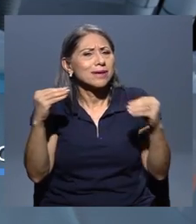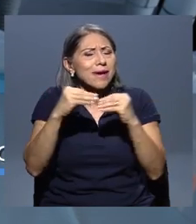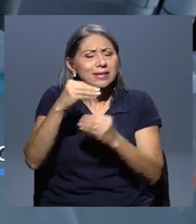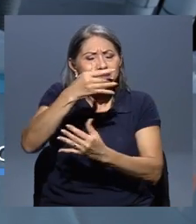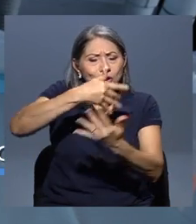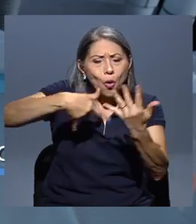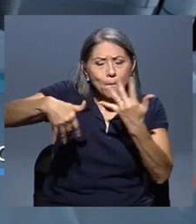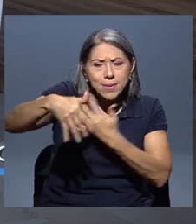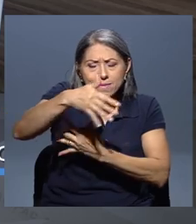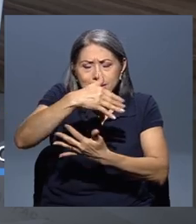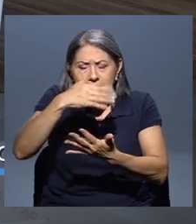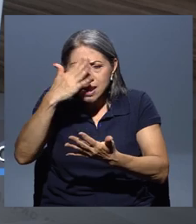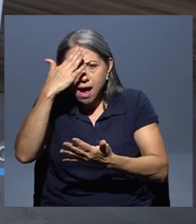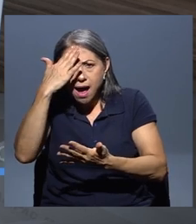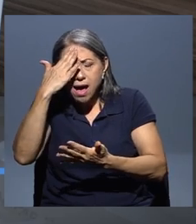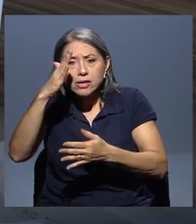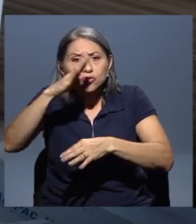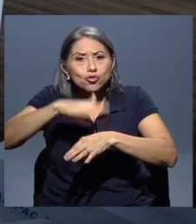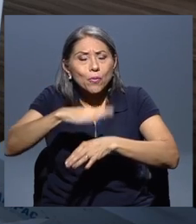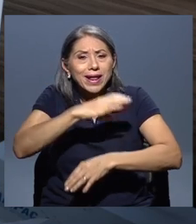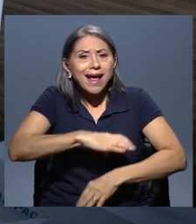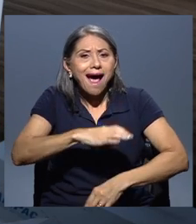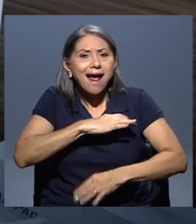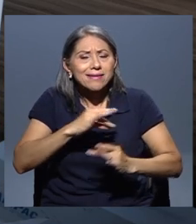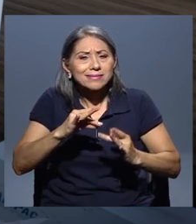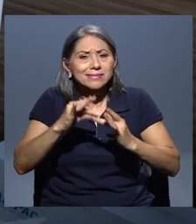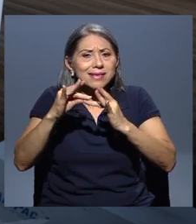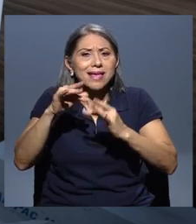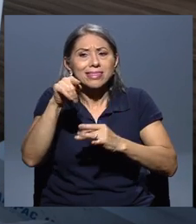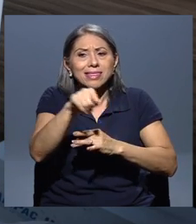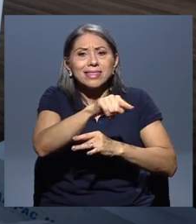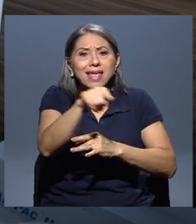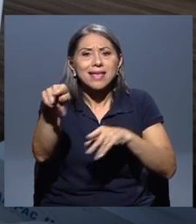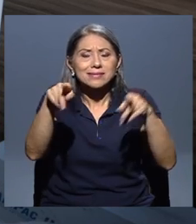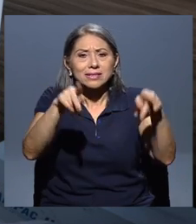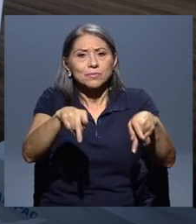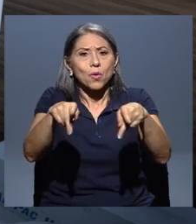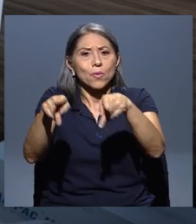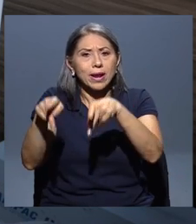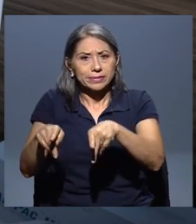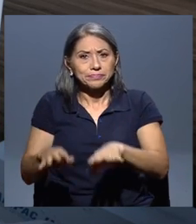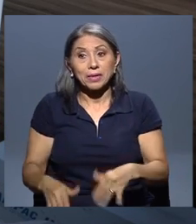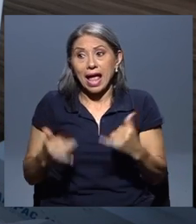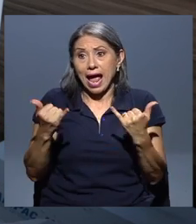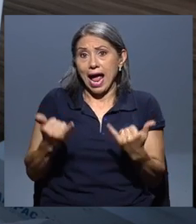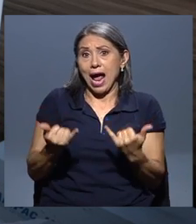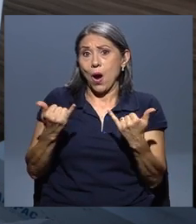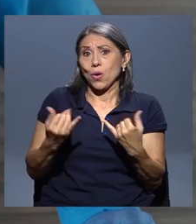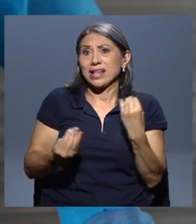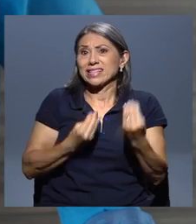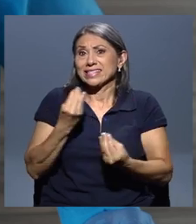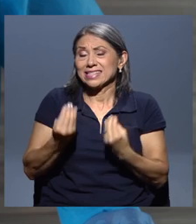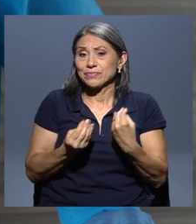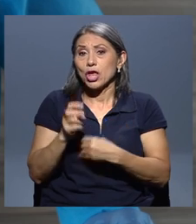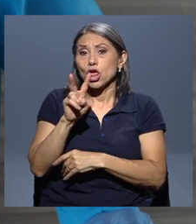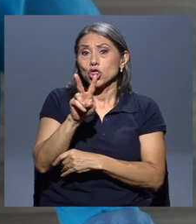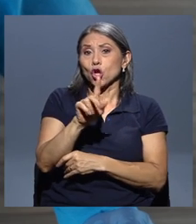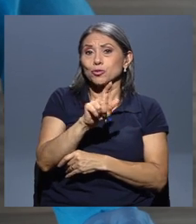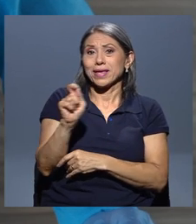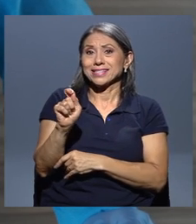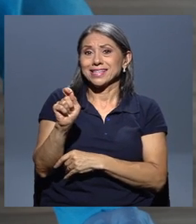más sobre las particularidades de estas poblaciones. Entonces, en este momento serían dos meses